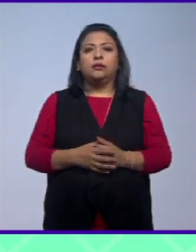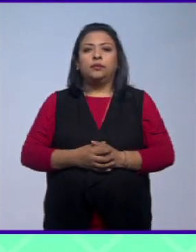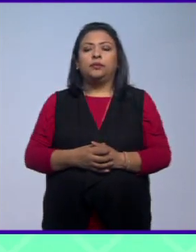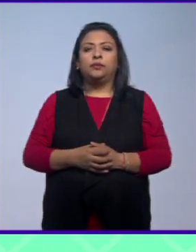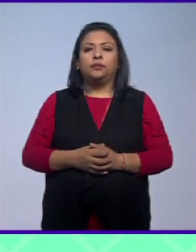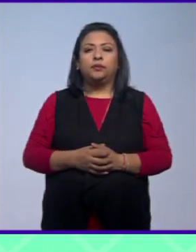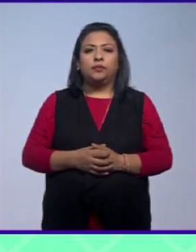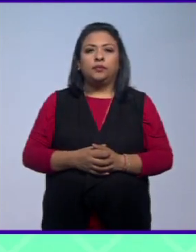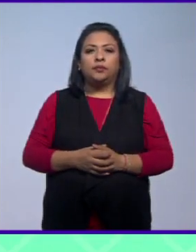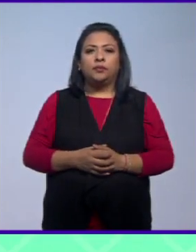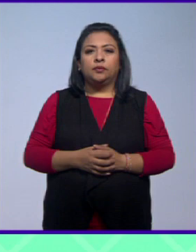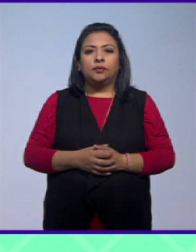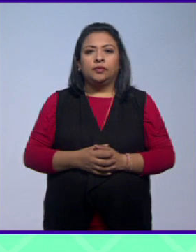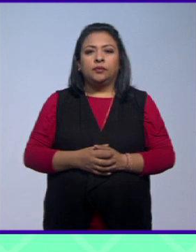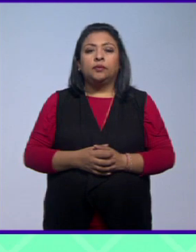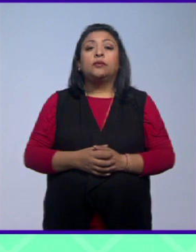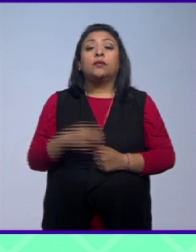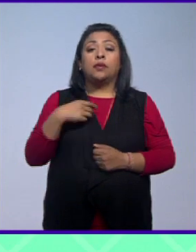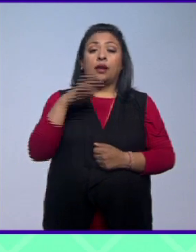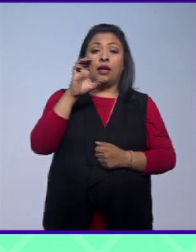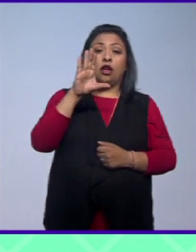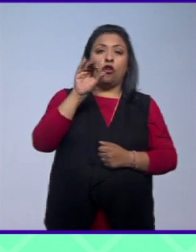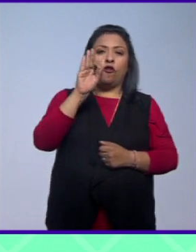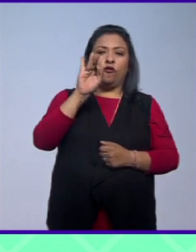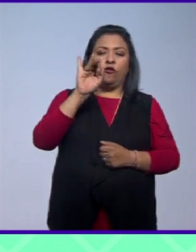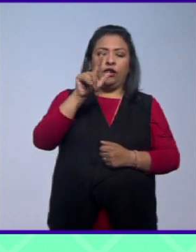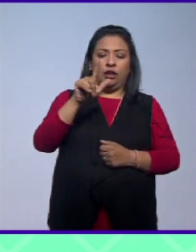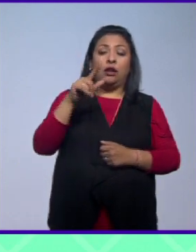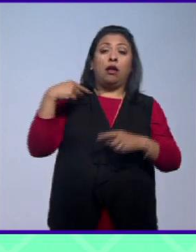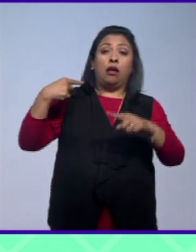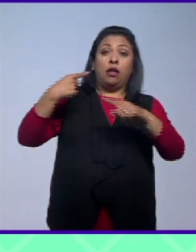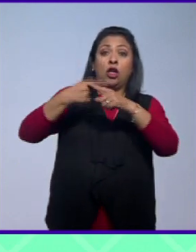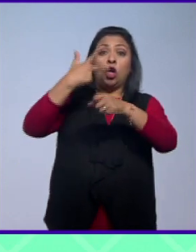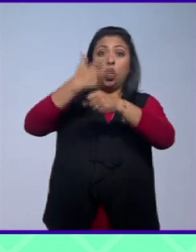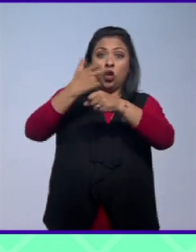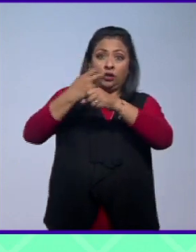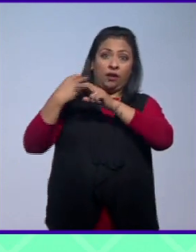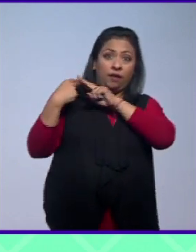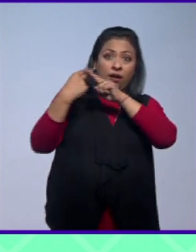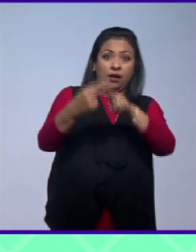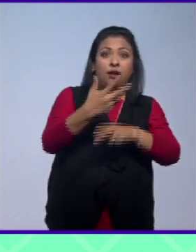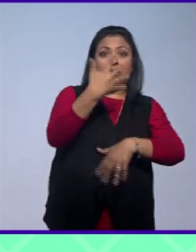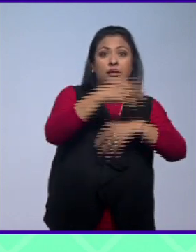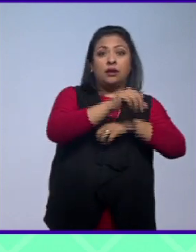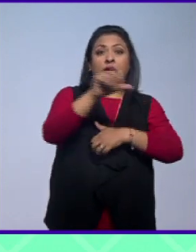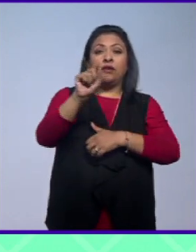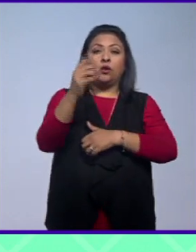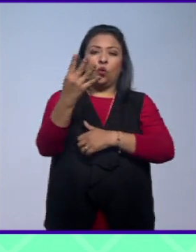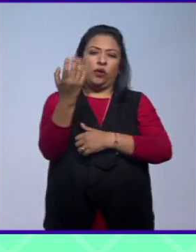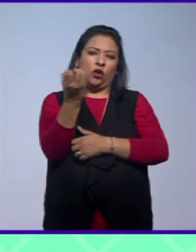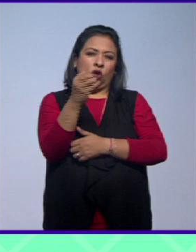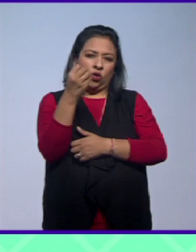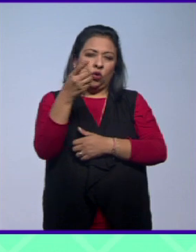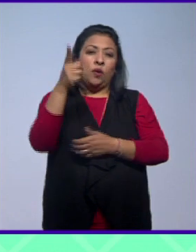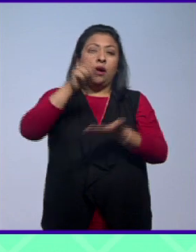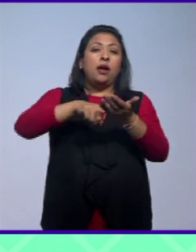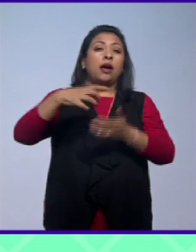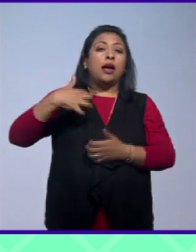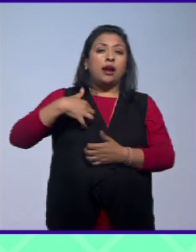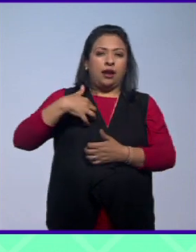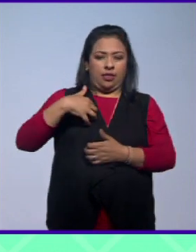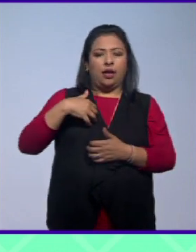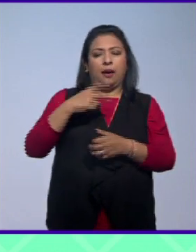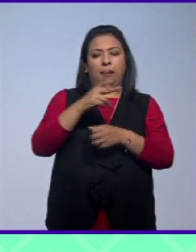www.ecofilmfestival.org Ecofilm Festival celebra su octava edición del 15 al 24 de octubre con Canadá como país invitado